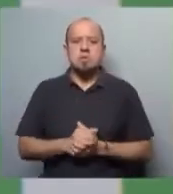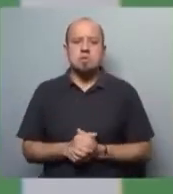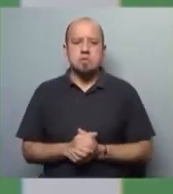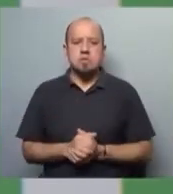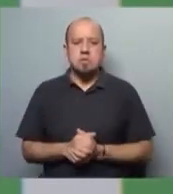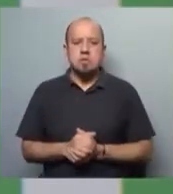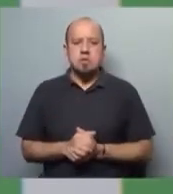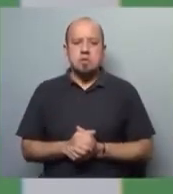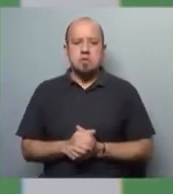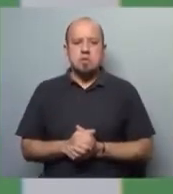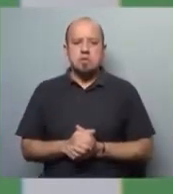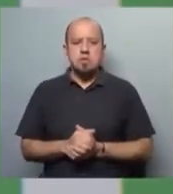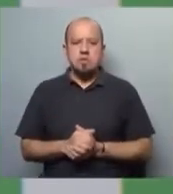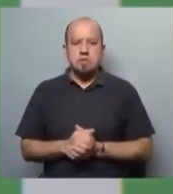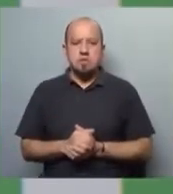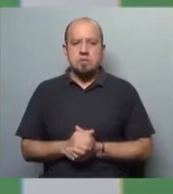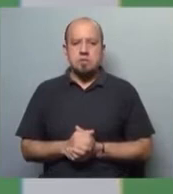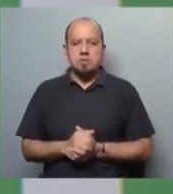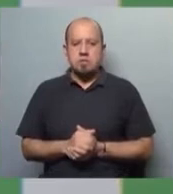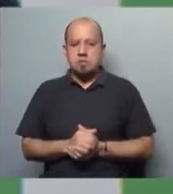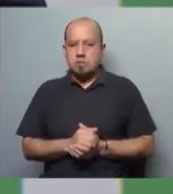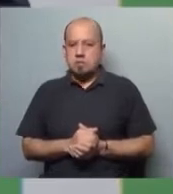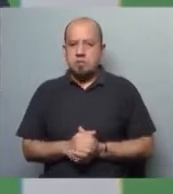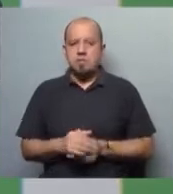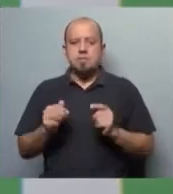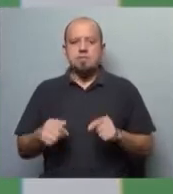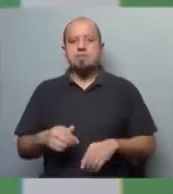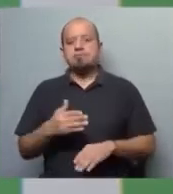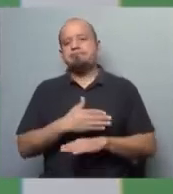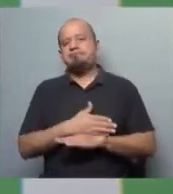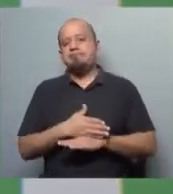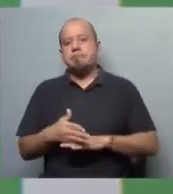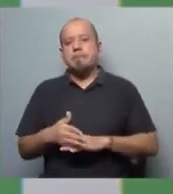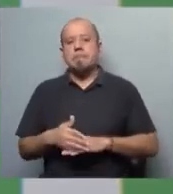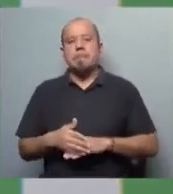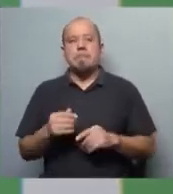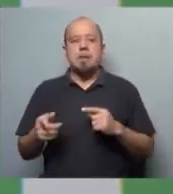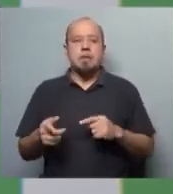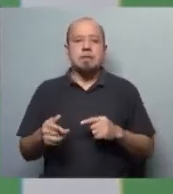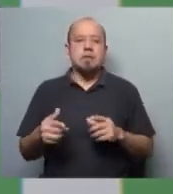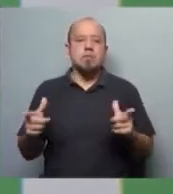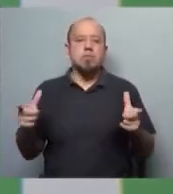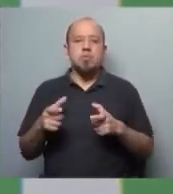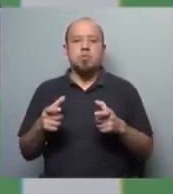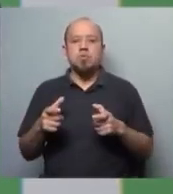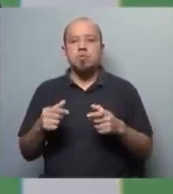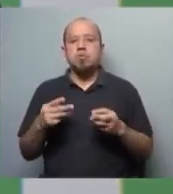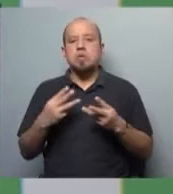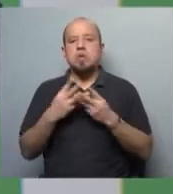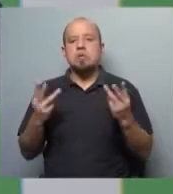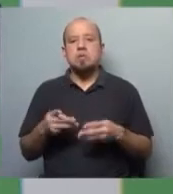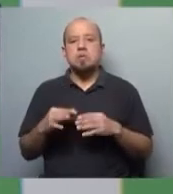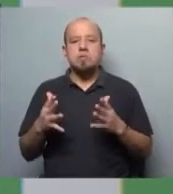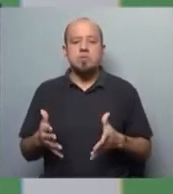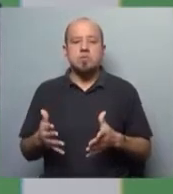sí. Digamos que en este momento de la llamada pospandemia, la región se caracteriza en términos generales por ser la que